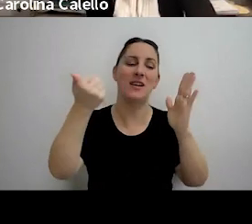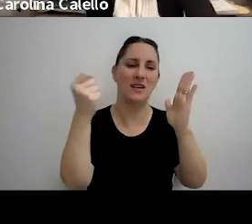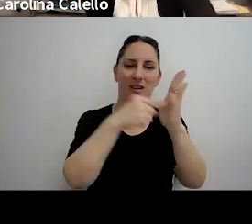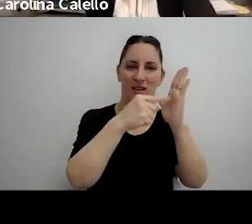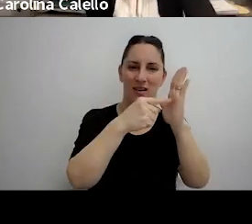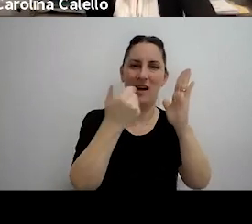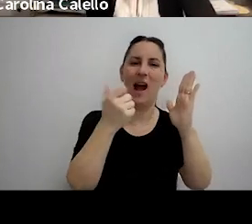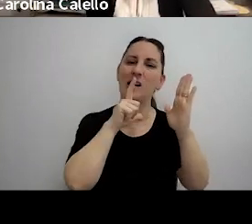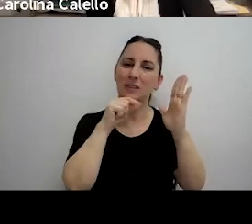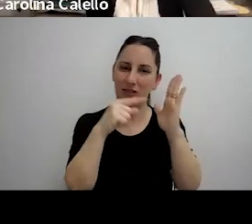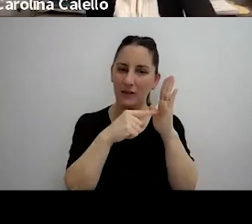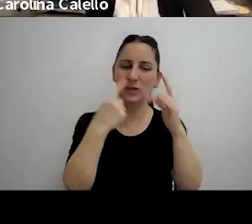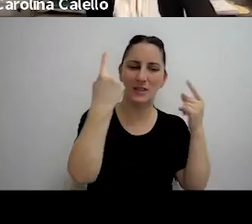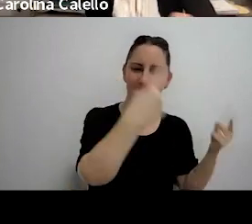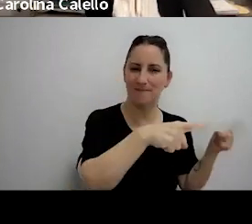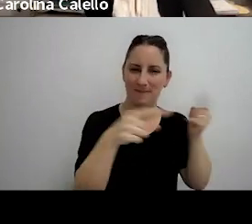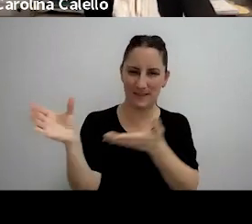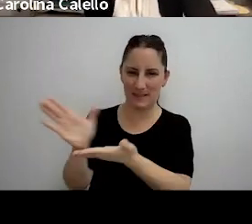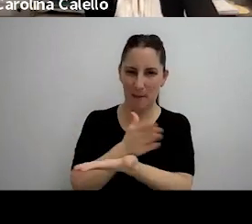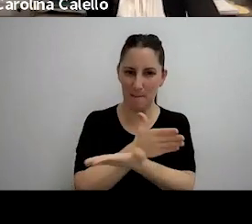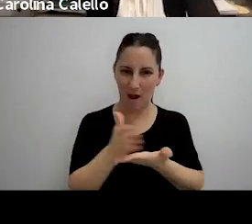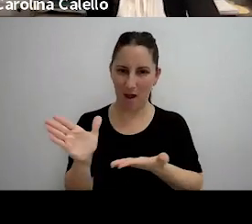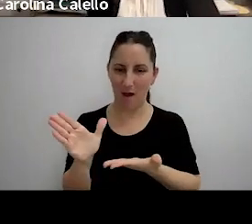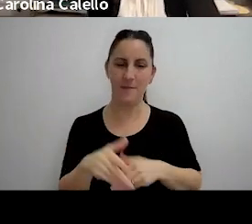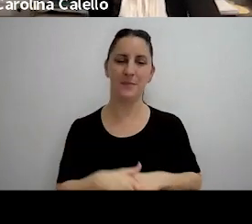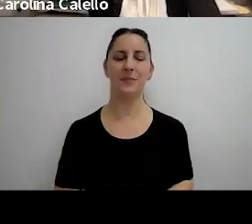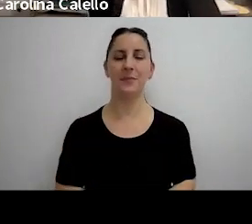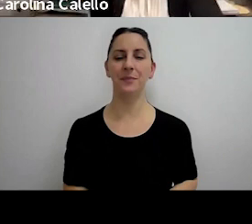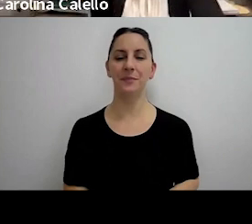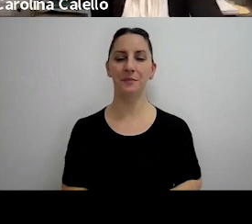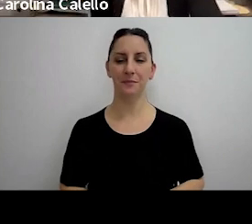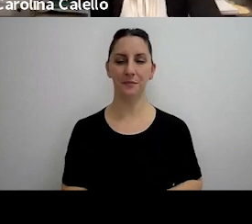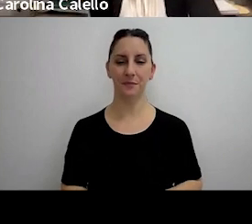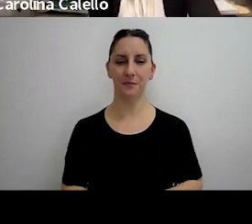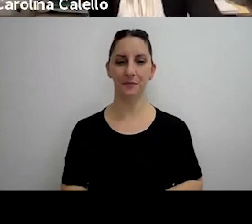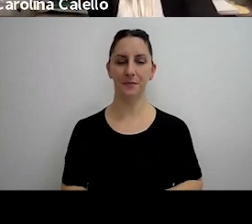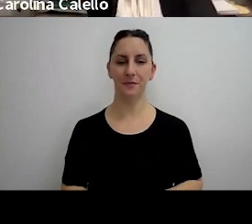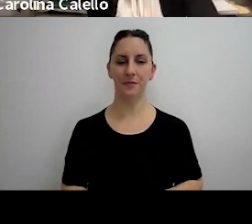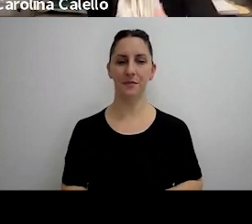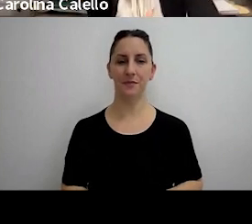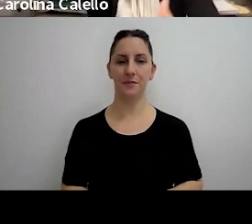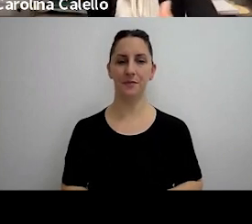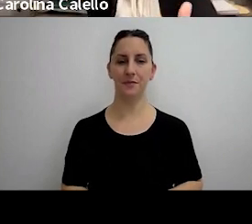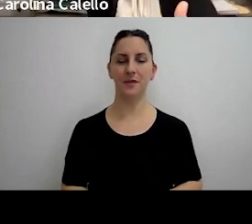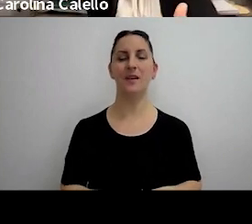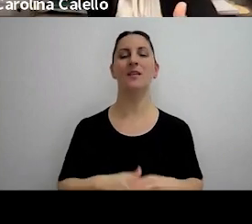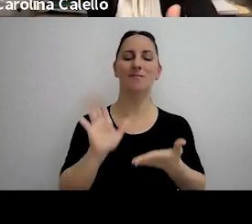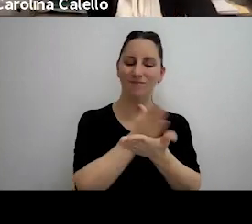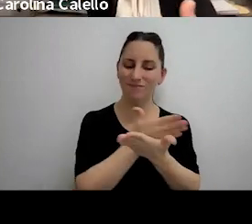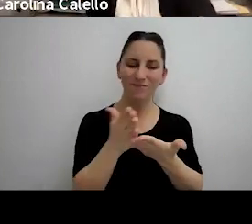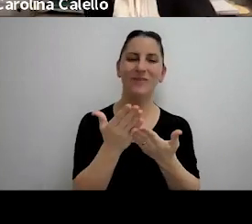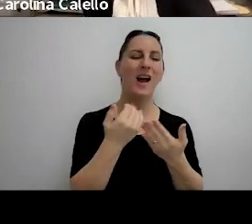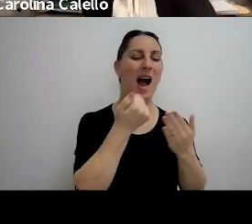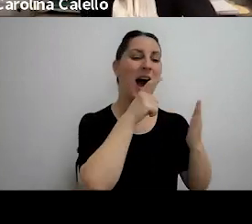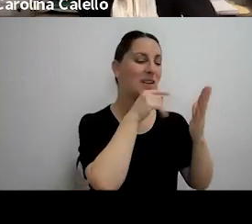hay que distinguir entre la entre lo que entre qué qué parte del